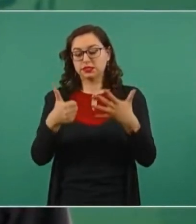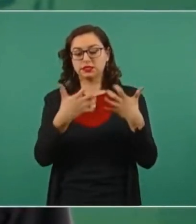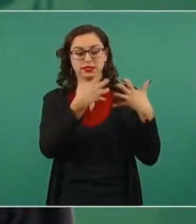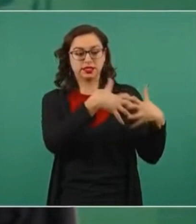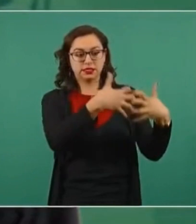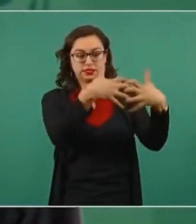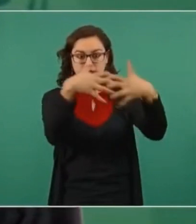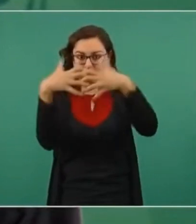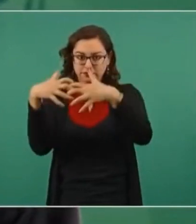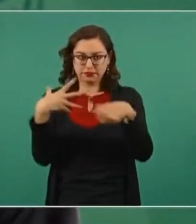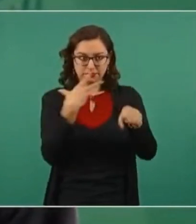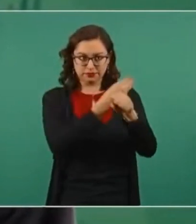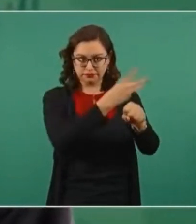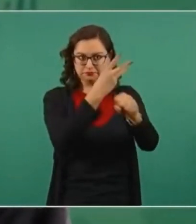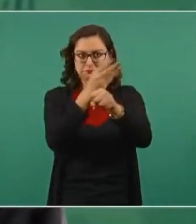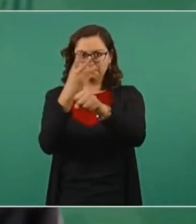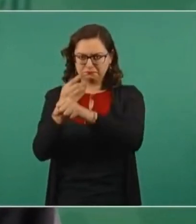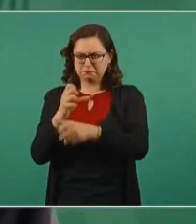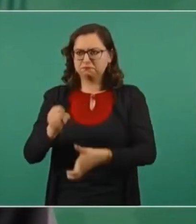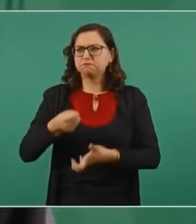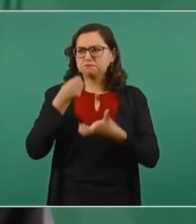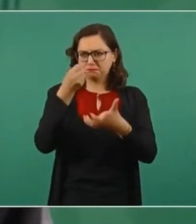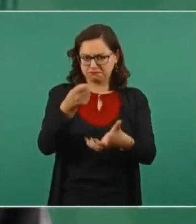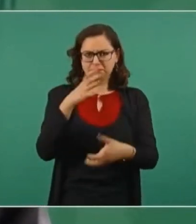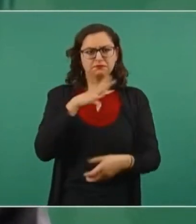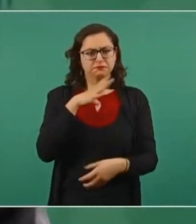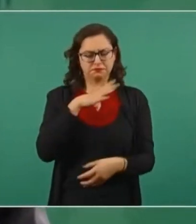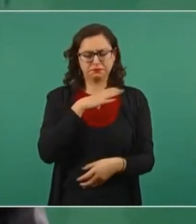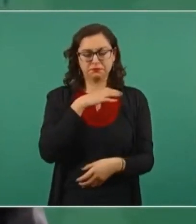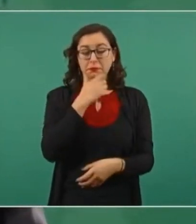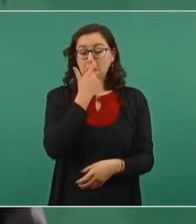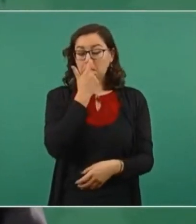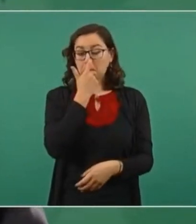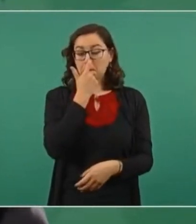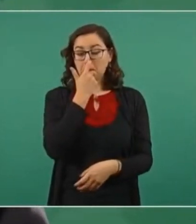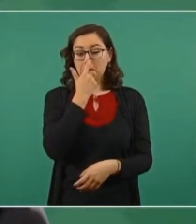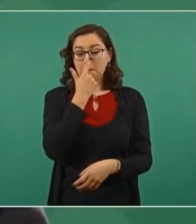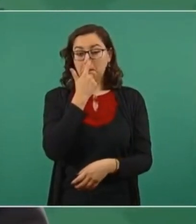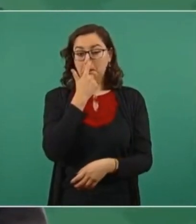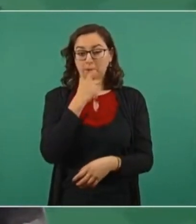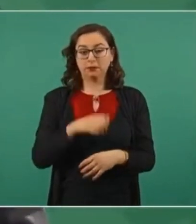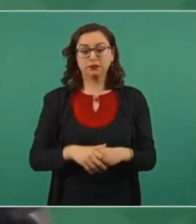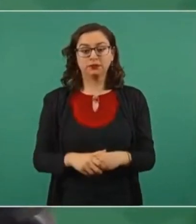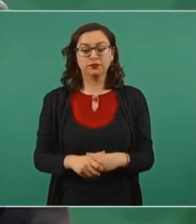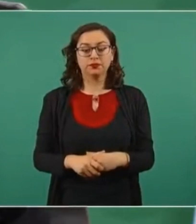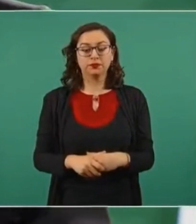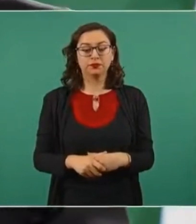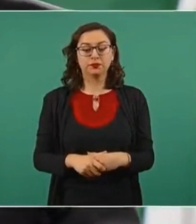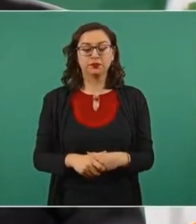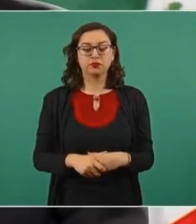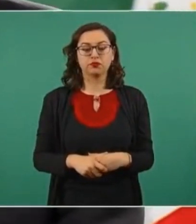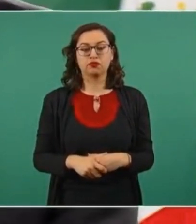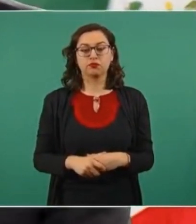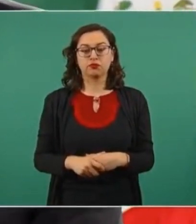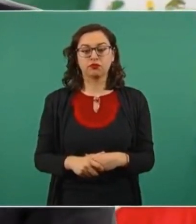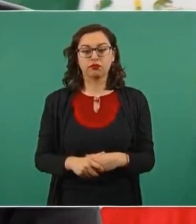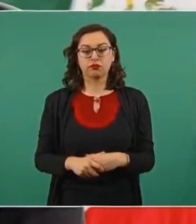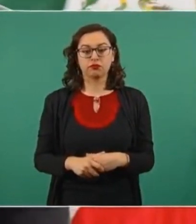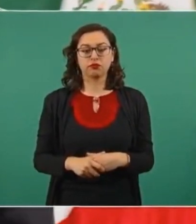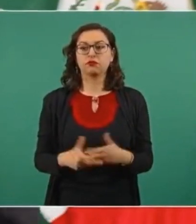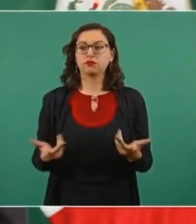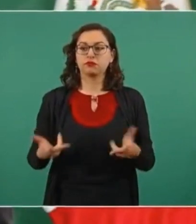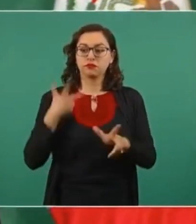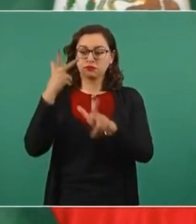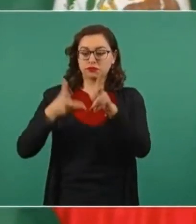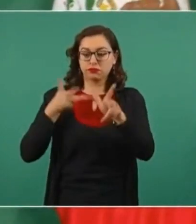para seguir avanzando en la construcción del